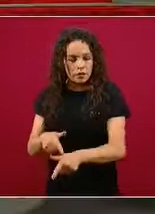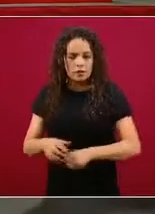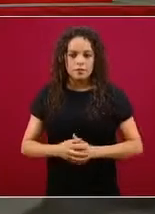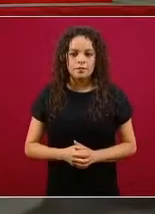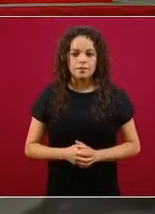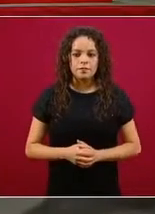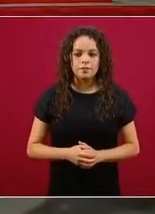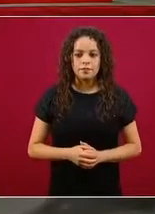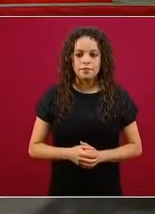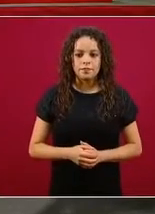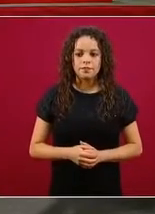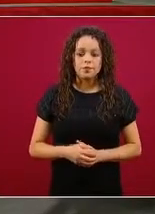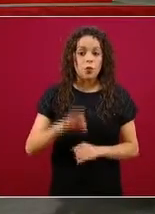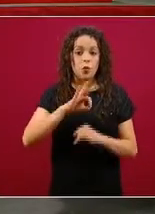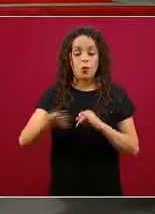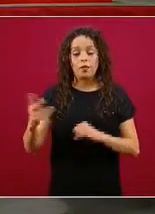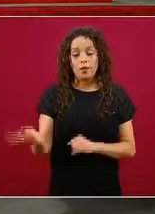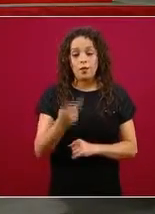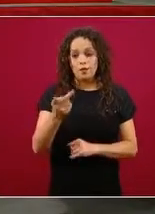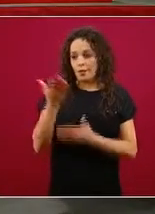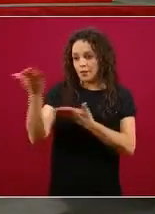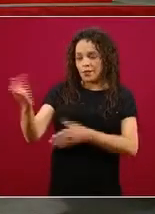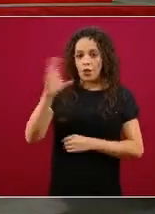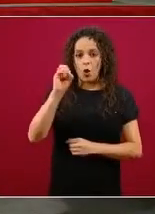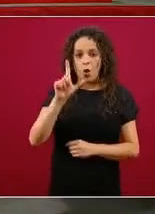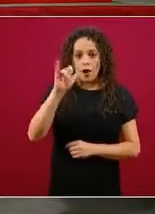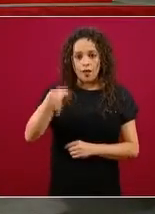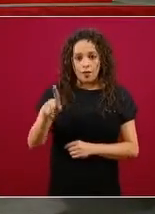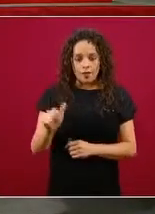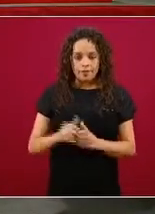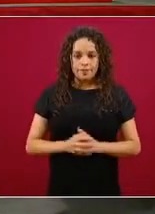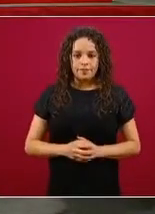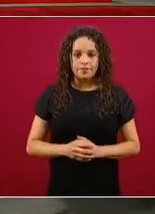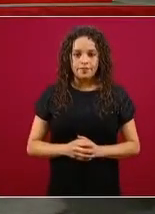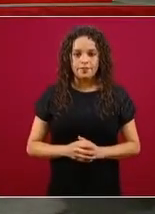por favor última pregunta Olinka gracias gracias